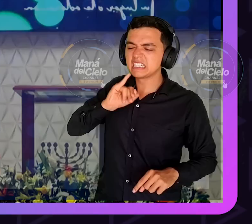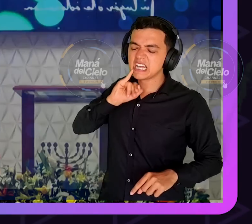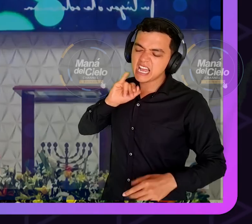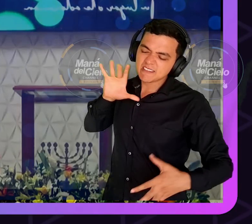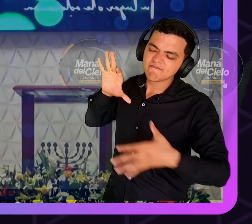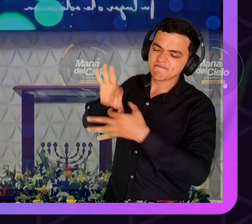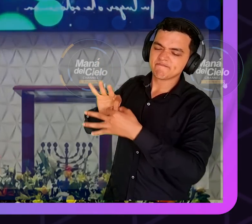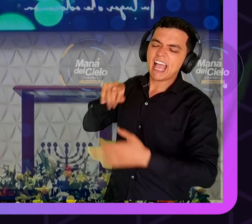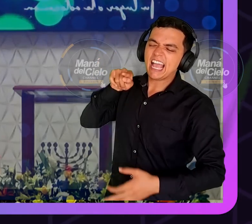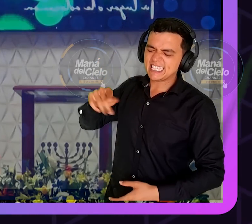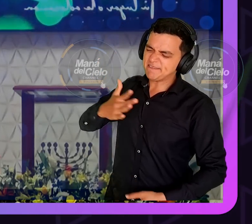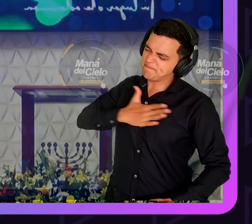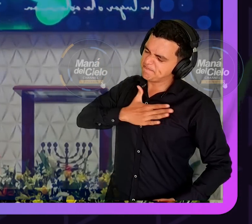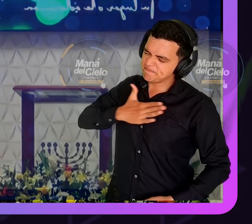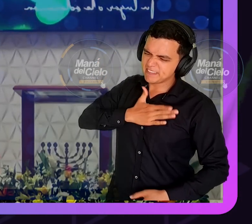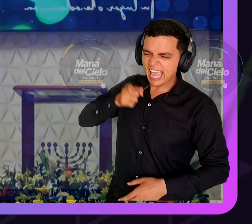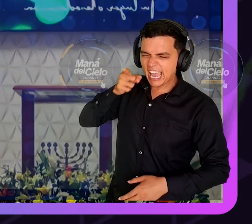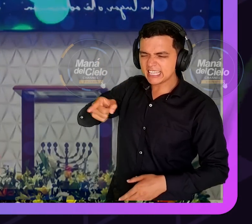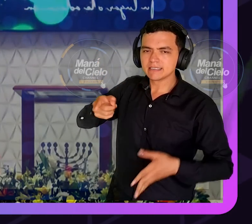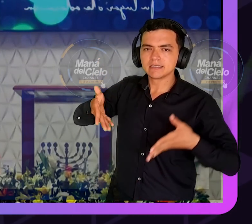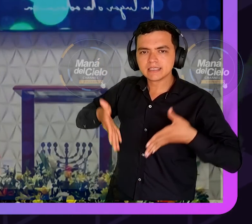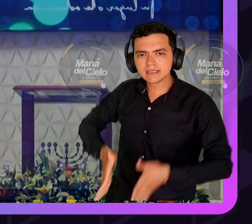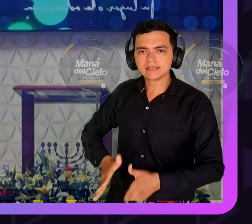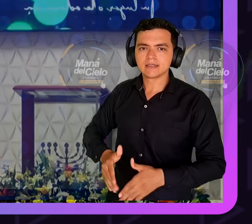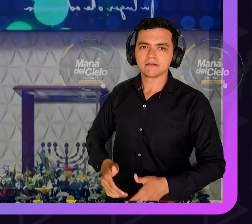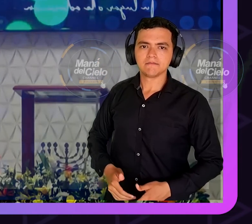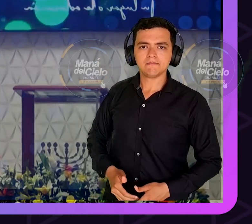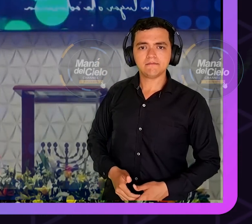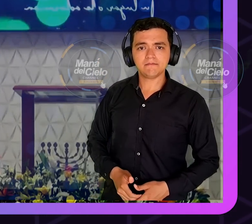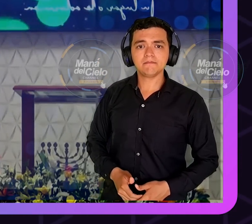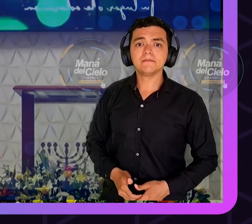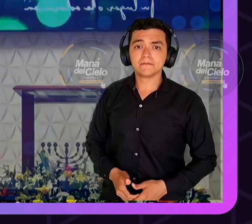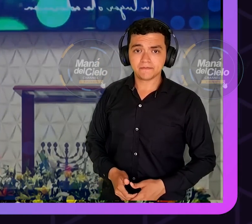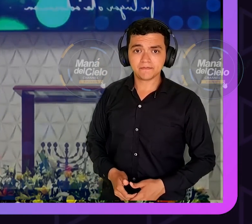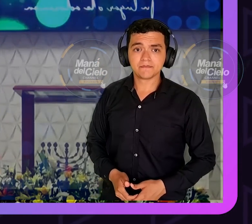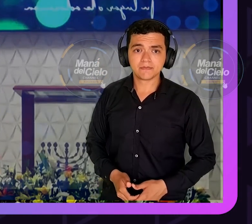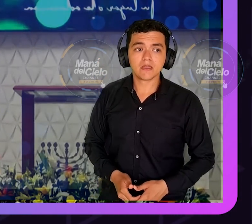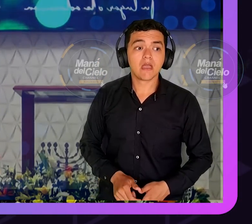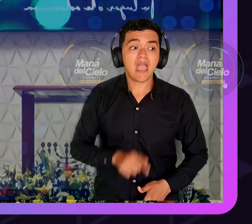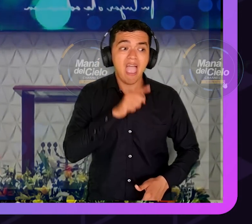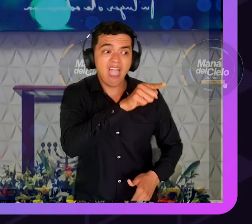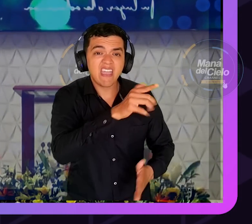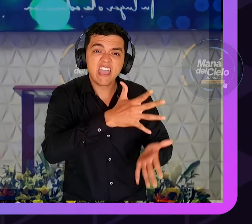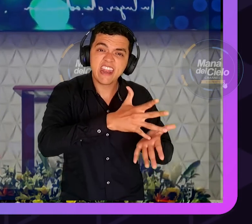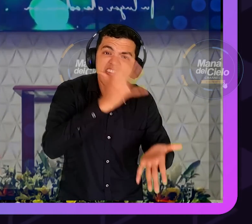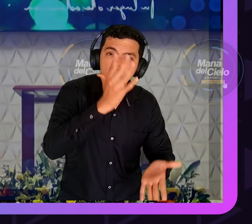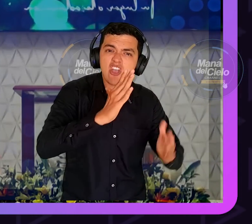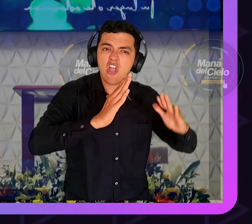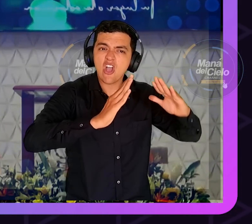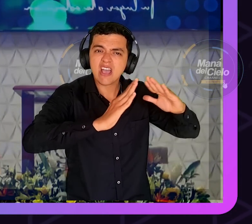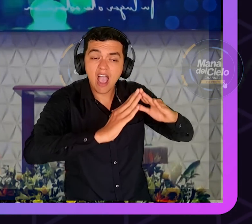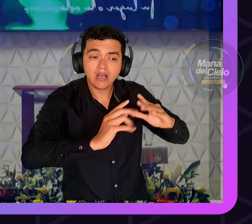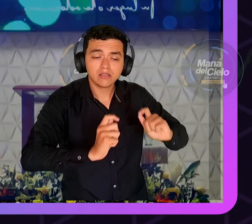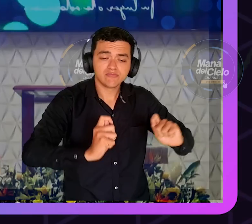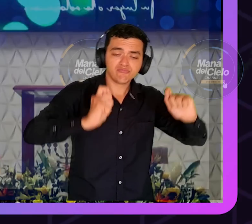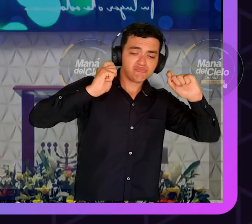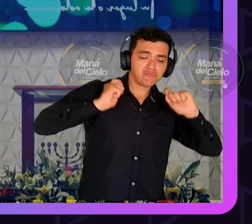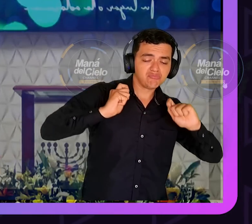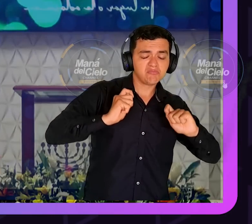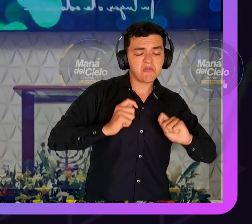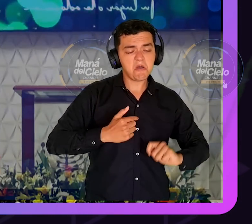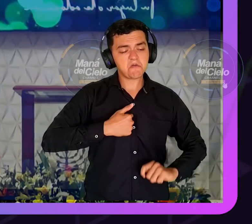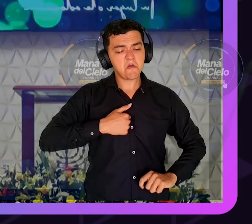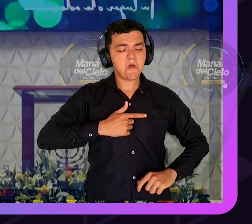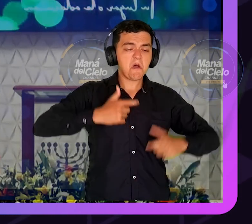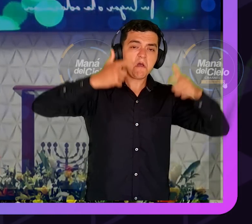voy a tener un hijo y busco una ciudad cuyo arquitecto y constructor es Dios oh Aleluya